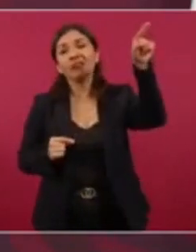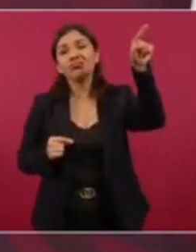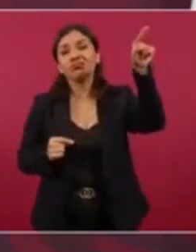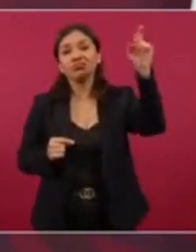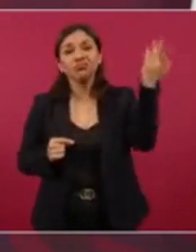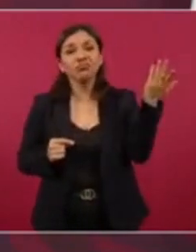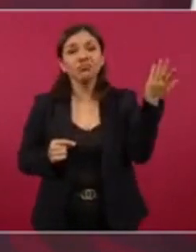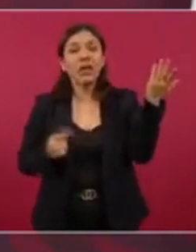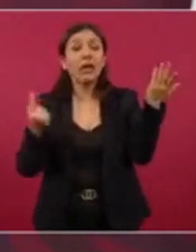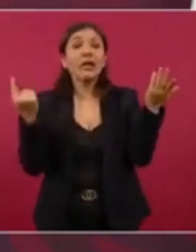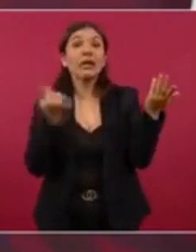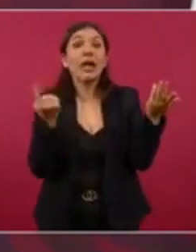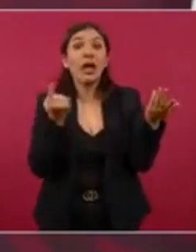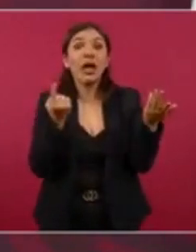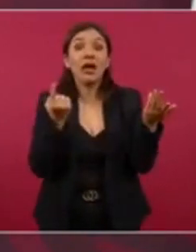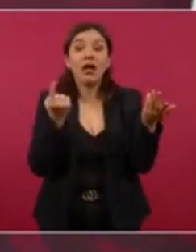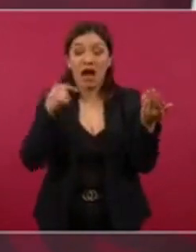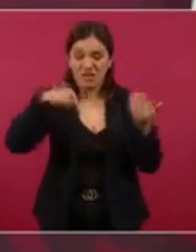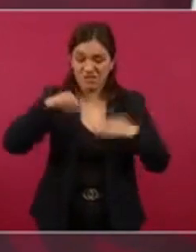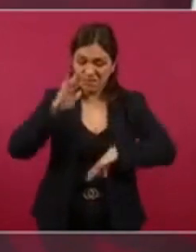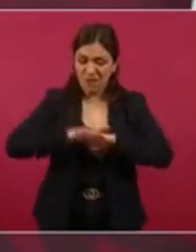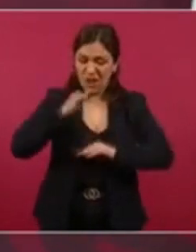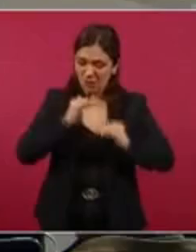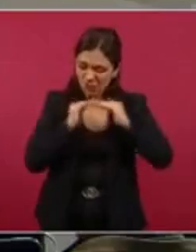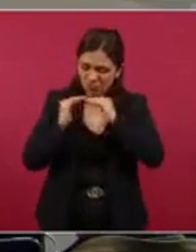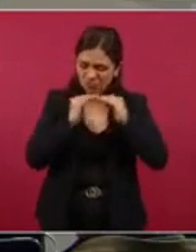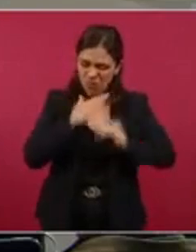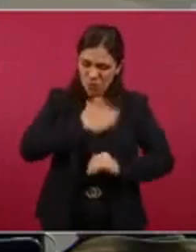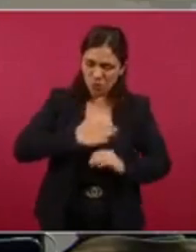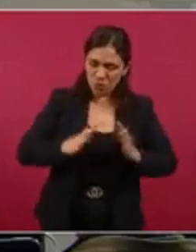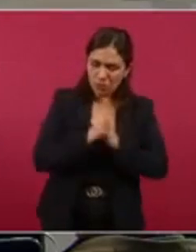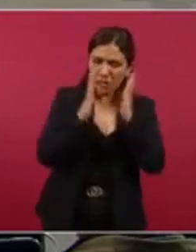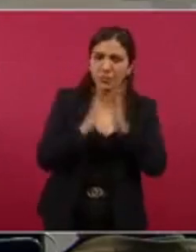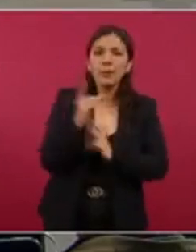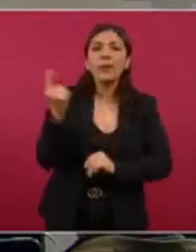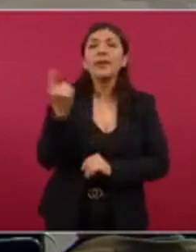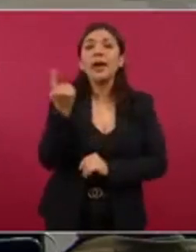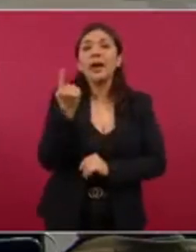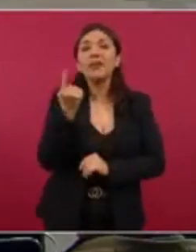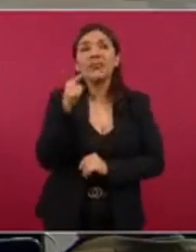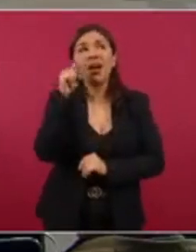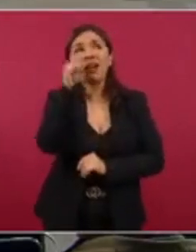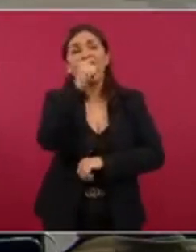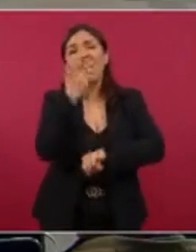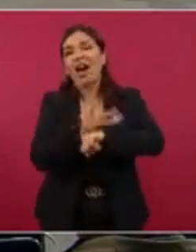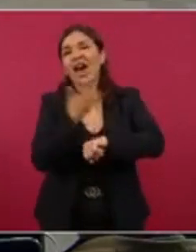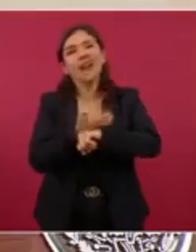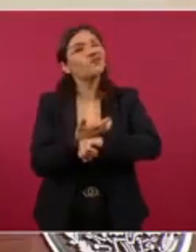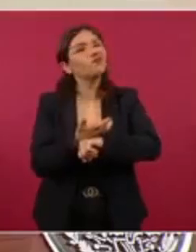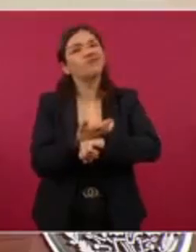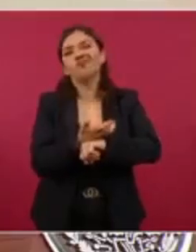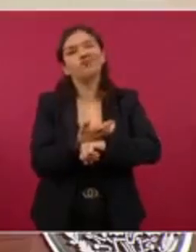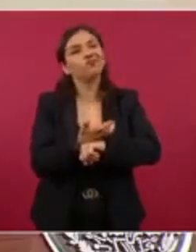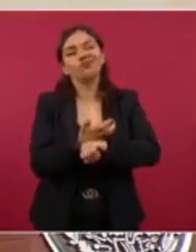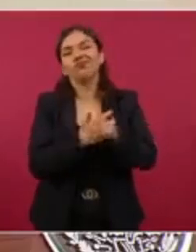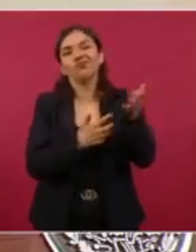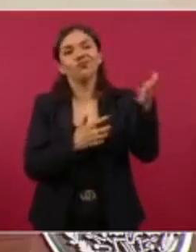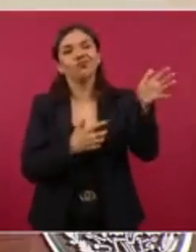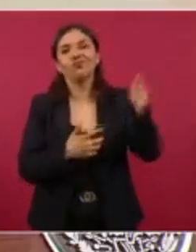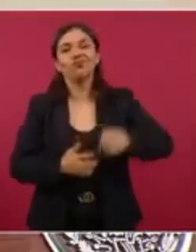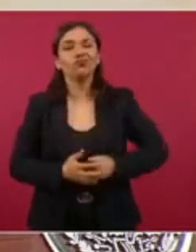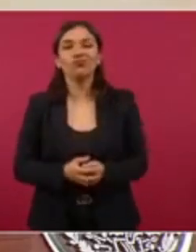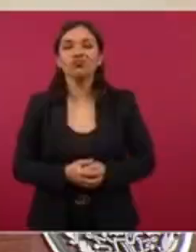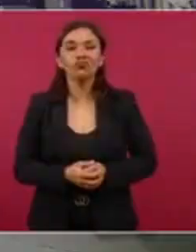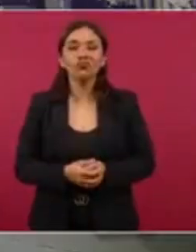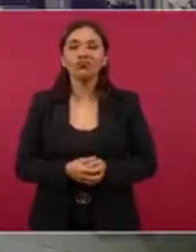pueda existir en Estados Unidos. ¿Y no creo que juzgan a Genaro